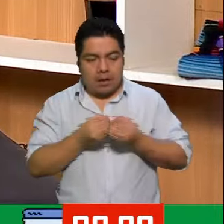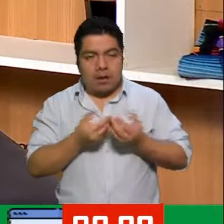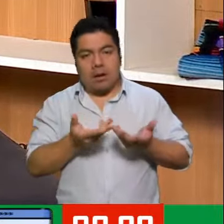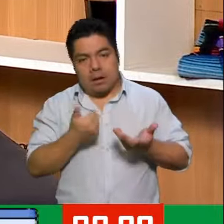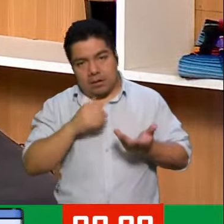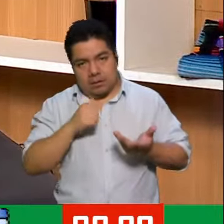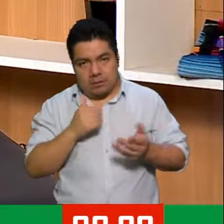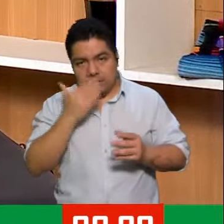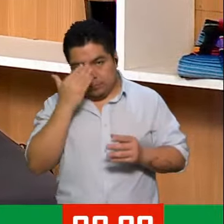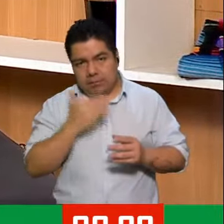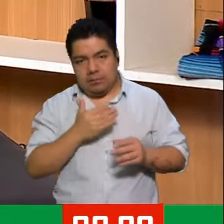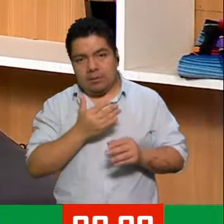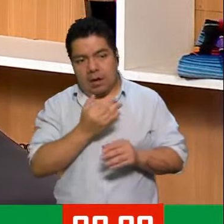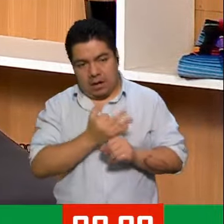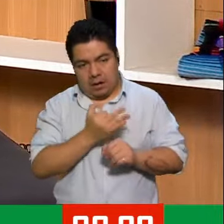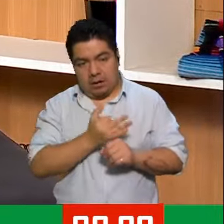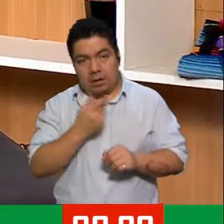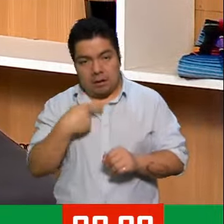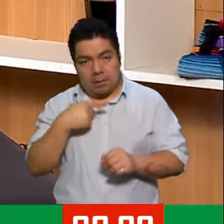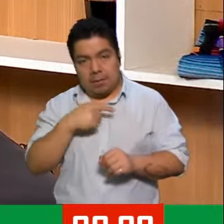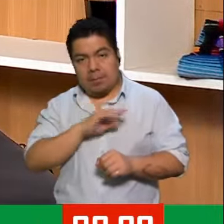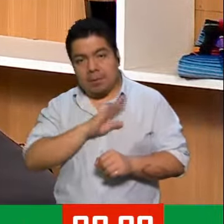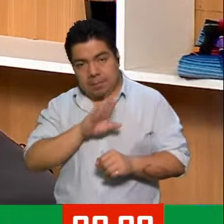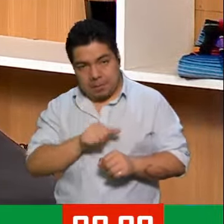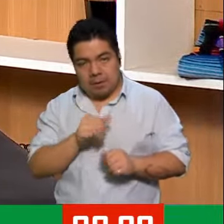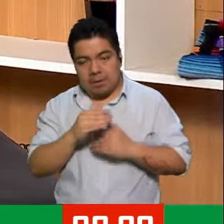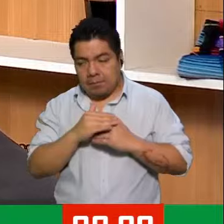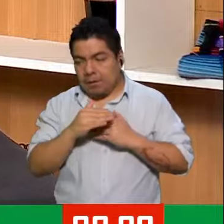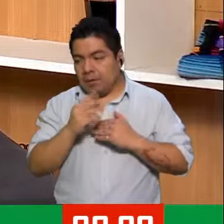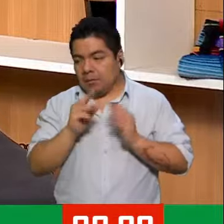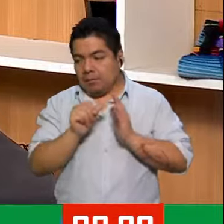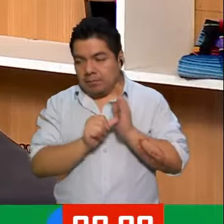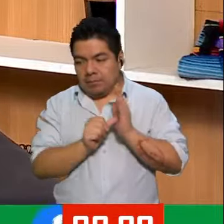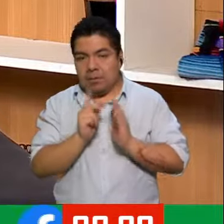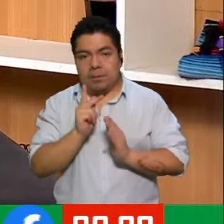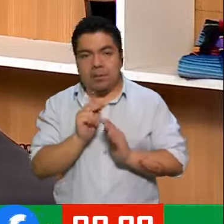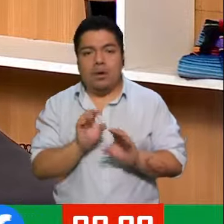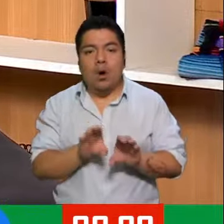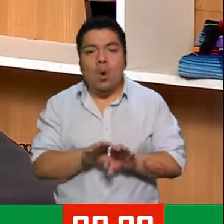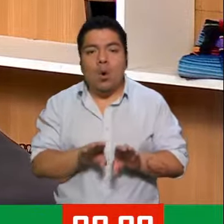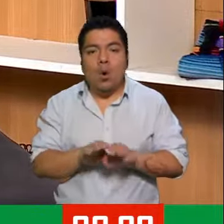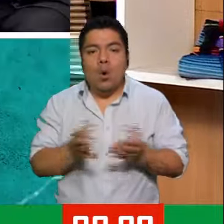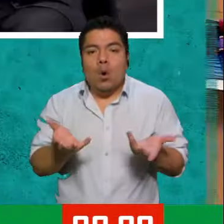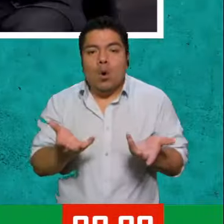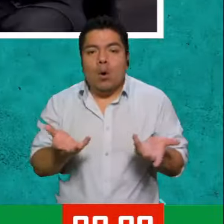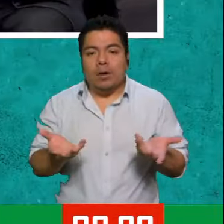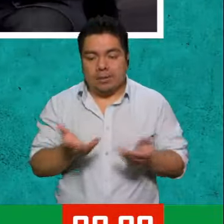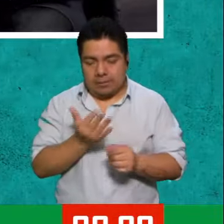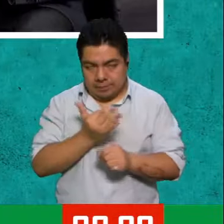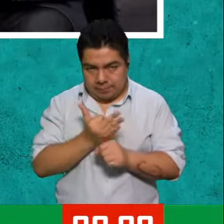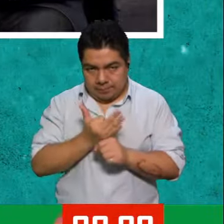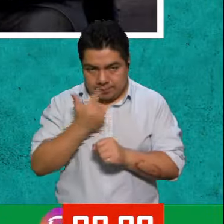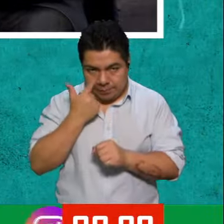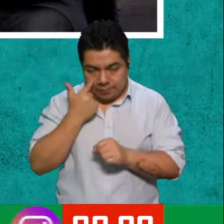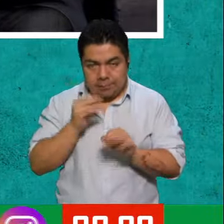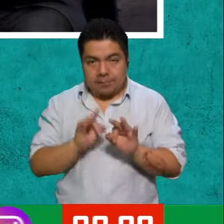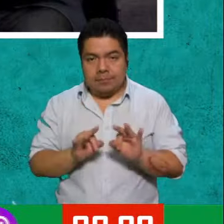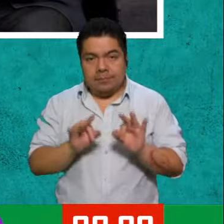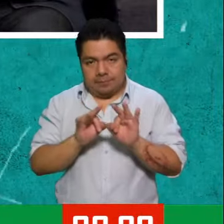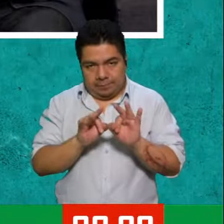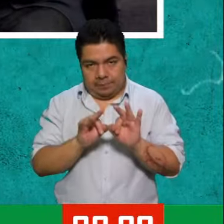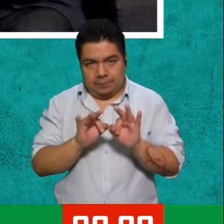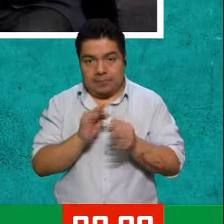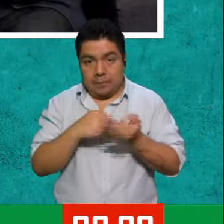la persona que acaba de fallecer. Pero, ¿cómo se hace? Porque también eso es lo importante. Aquí el tema es de que